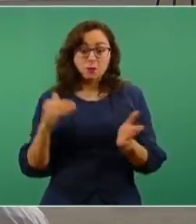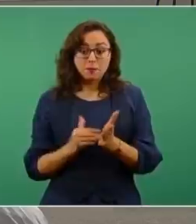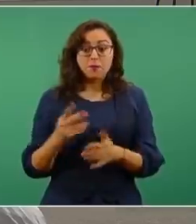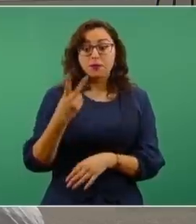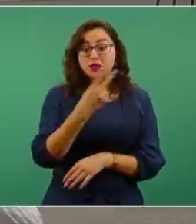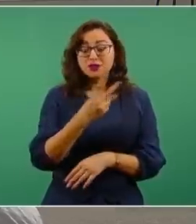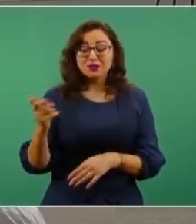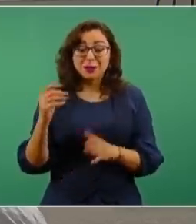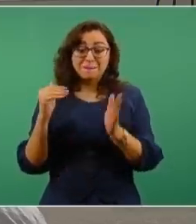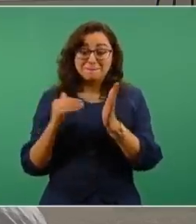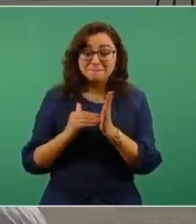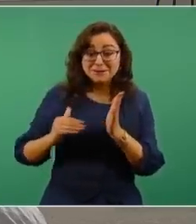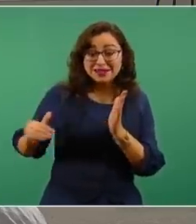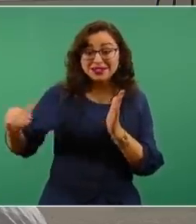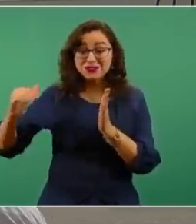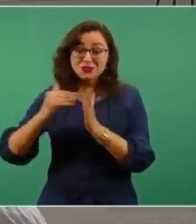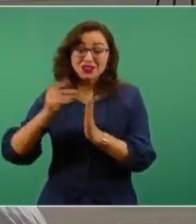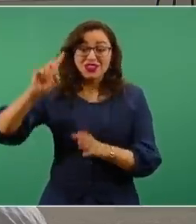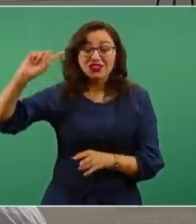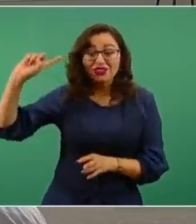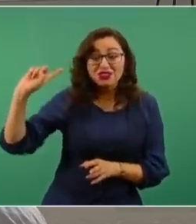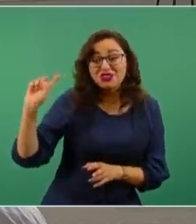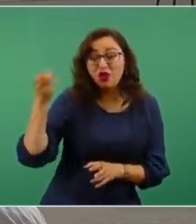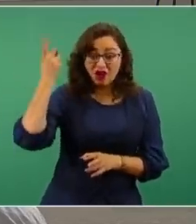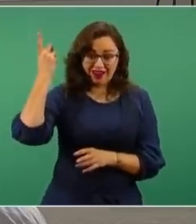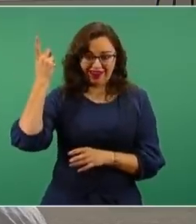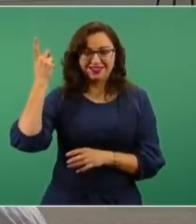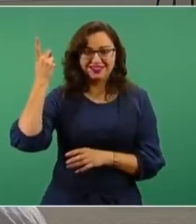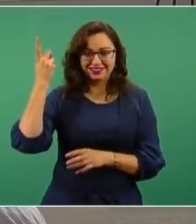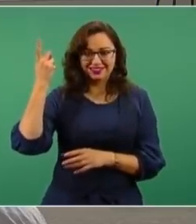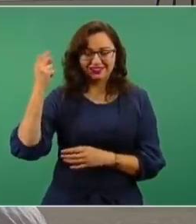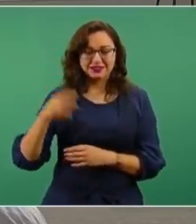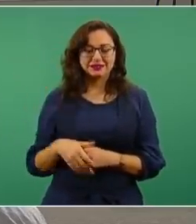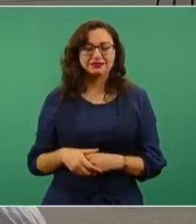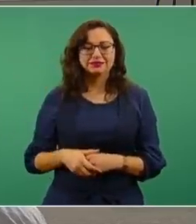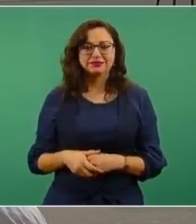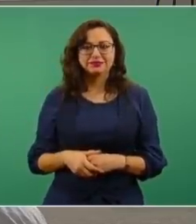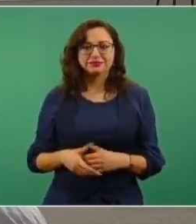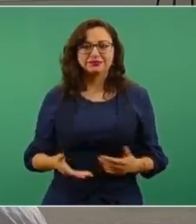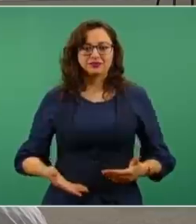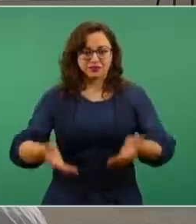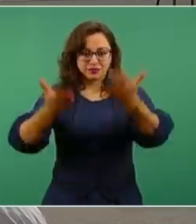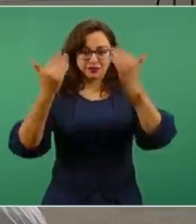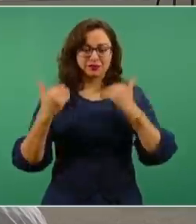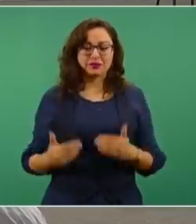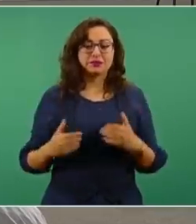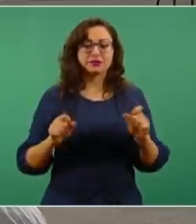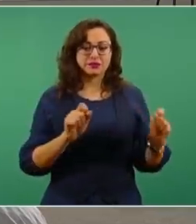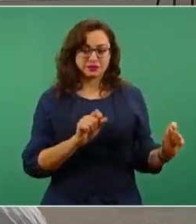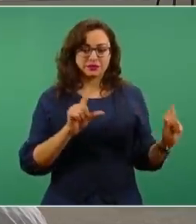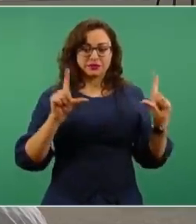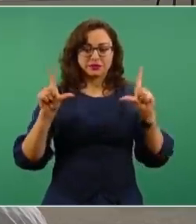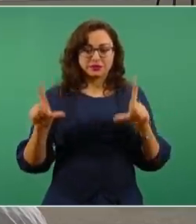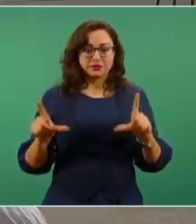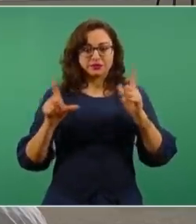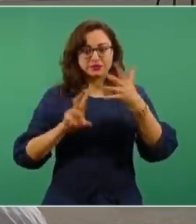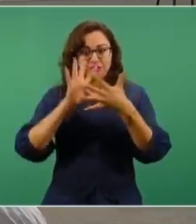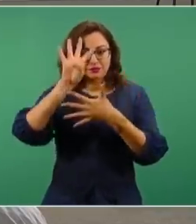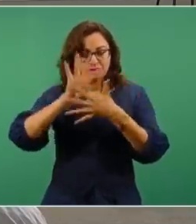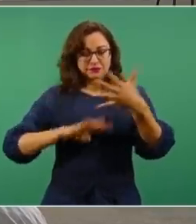millones de dólares. La siguiente, por favor. Esta es una tabla que